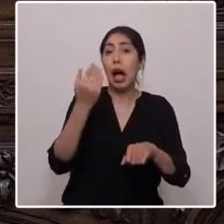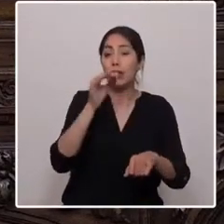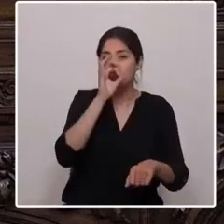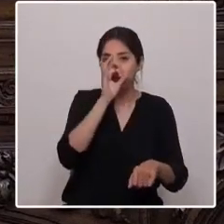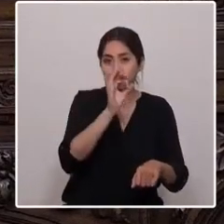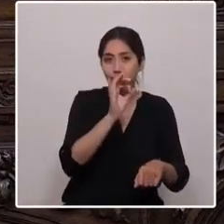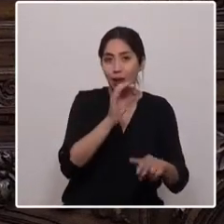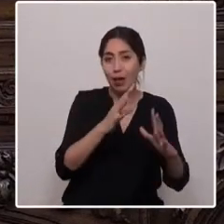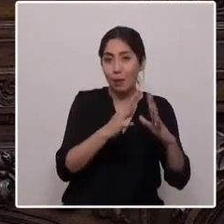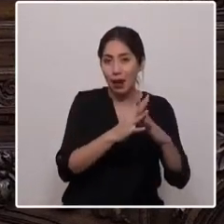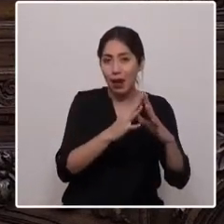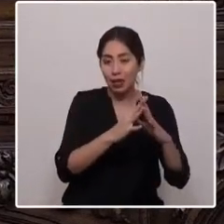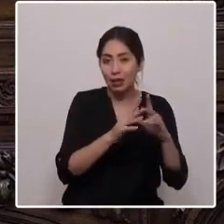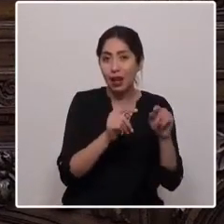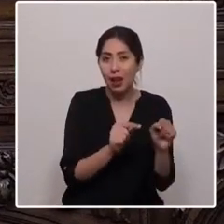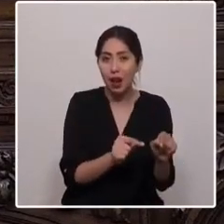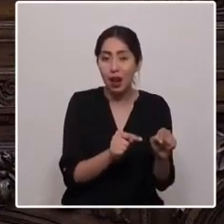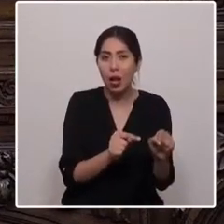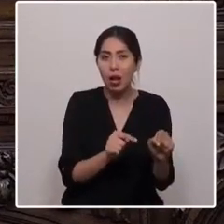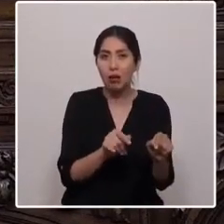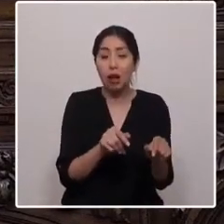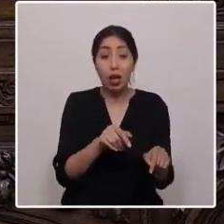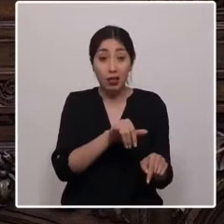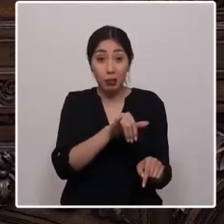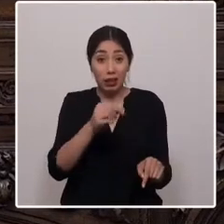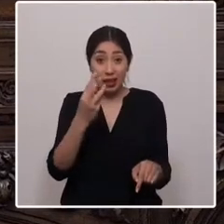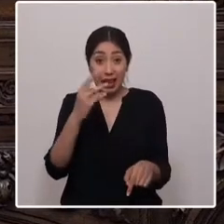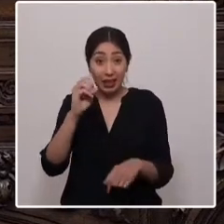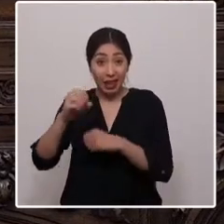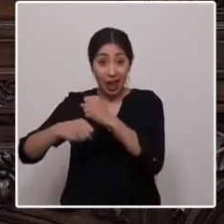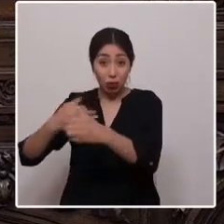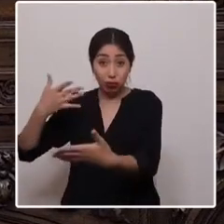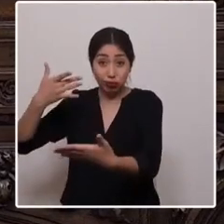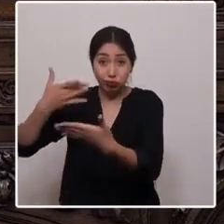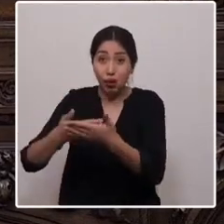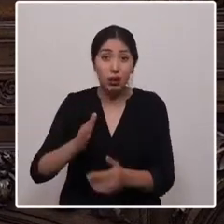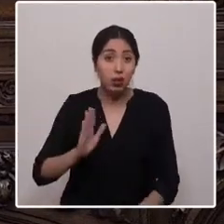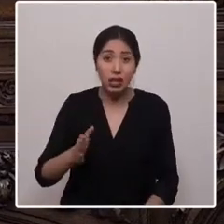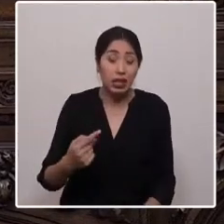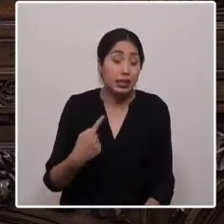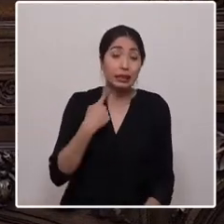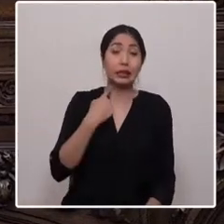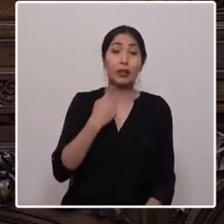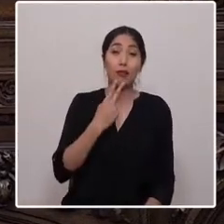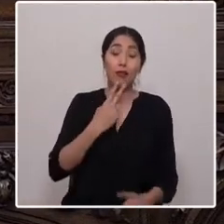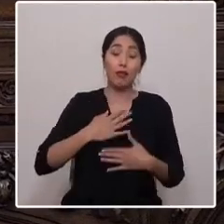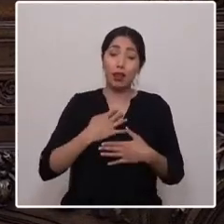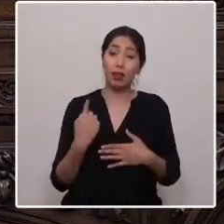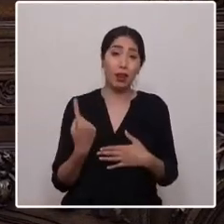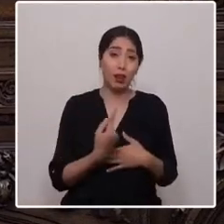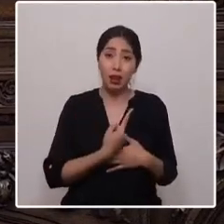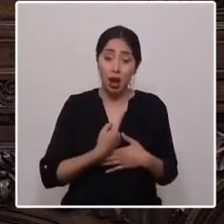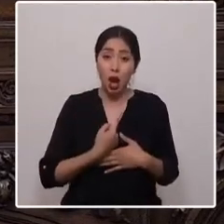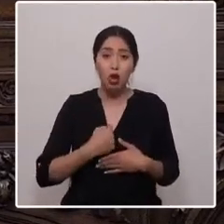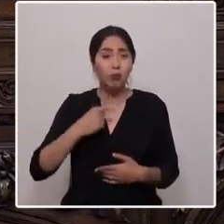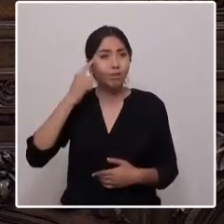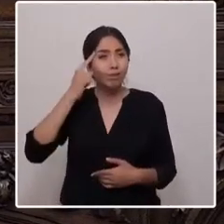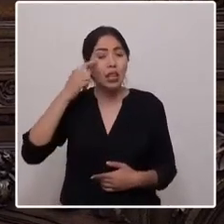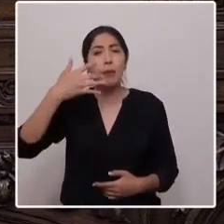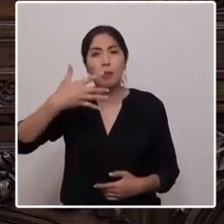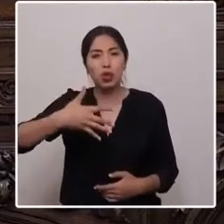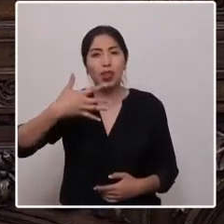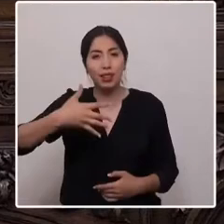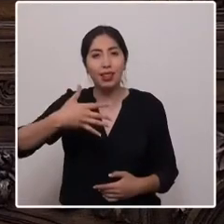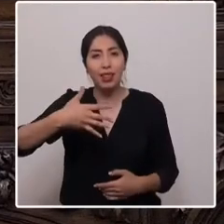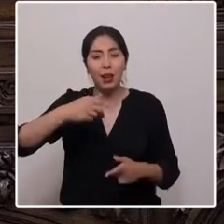terminado, sigue afectando nuestras vidas. Creo tremendamente necesario conmemorar el inicio de una nueva etapa,